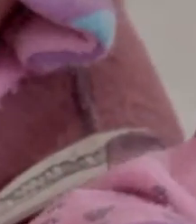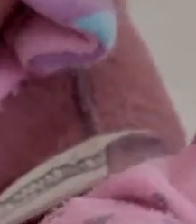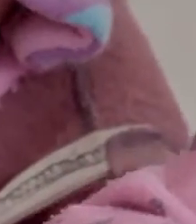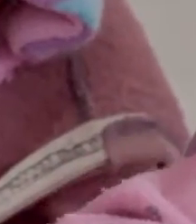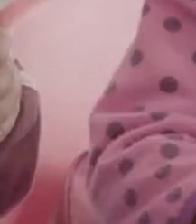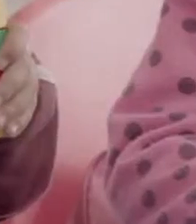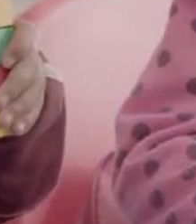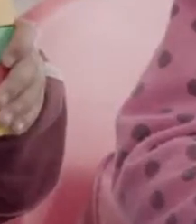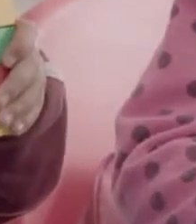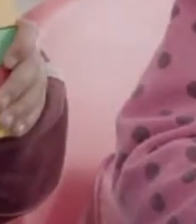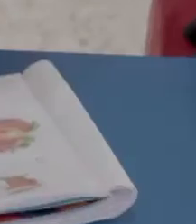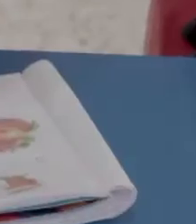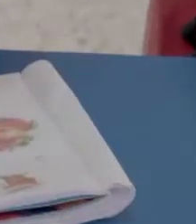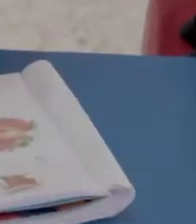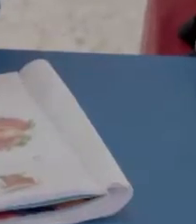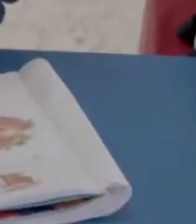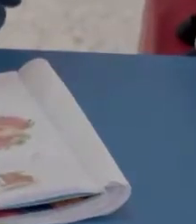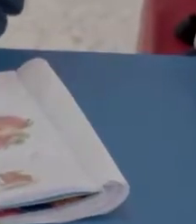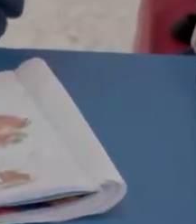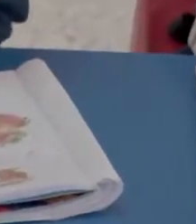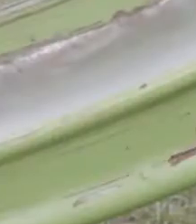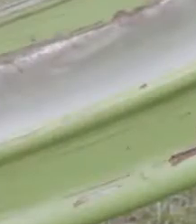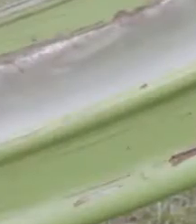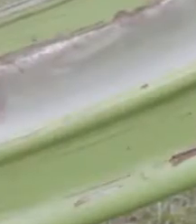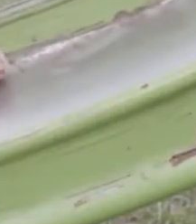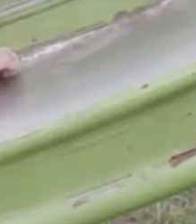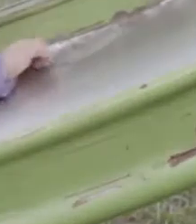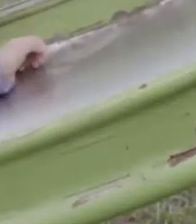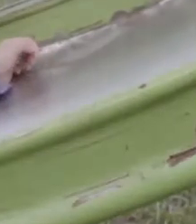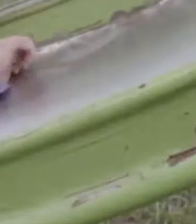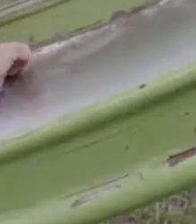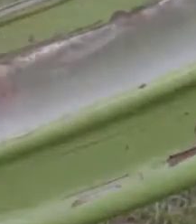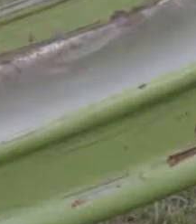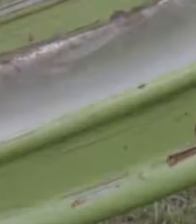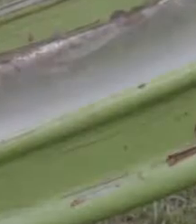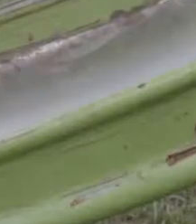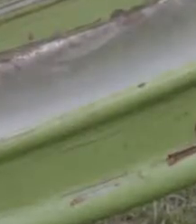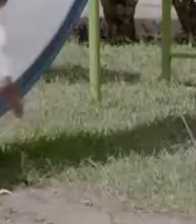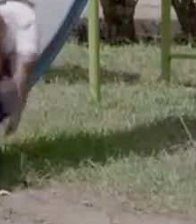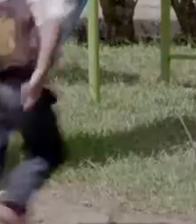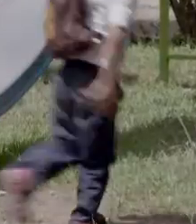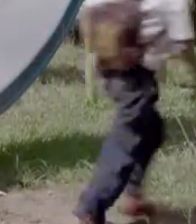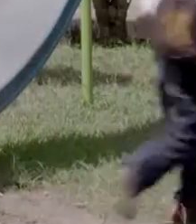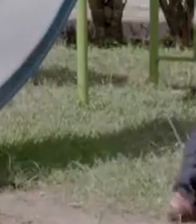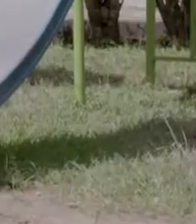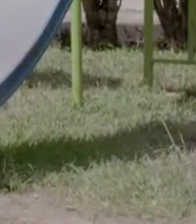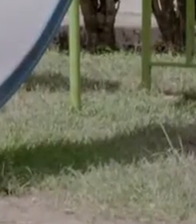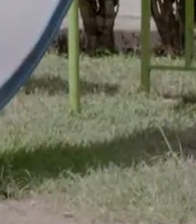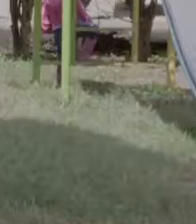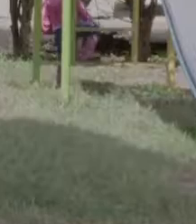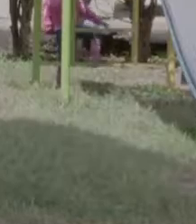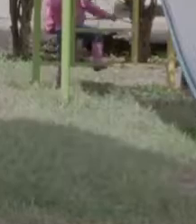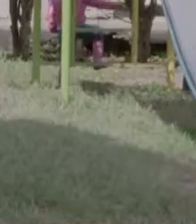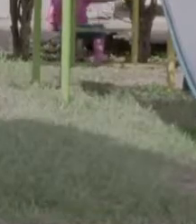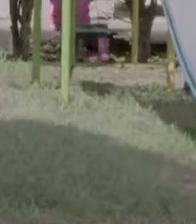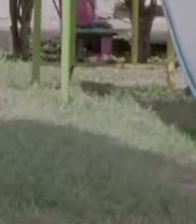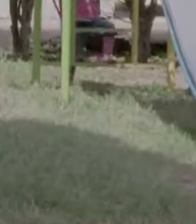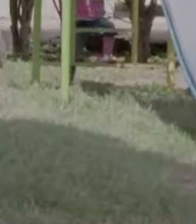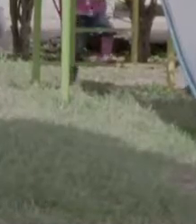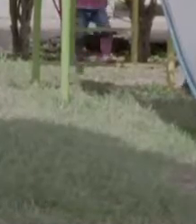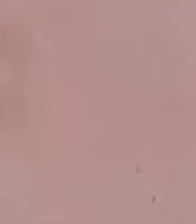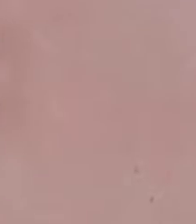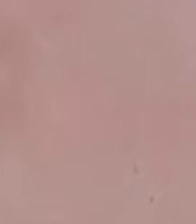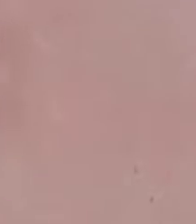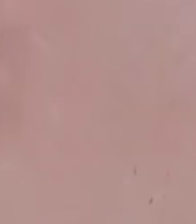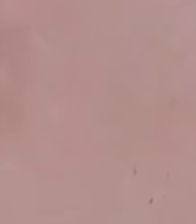sus conocimientos, contribuye a su desarrollo físico y a que aprenda a relacionarse con otros niños. Si ya